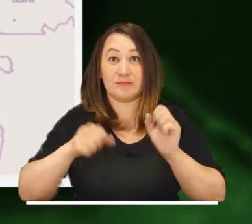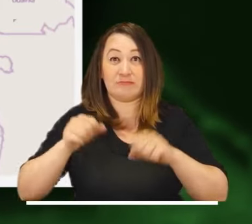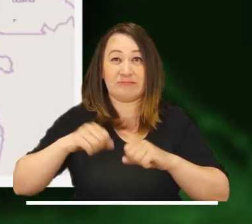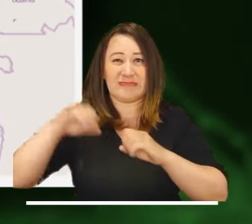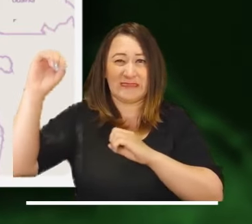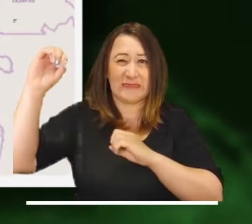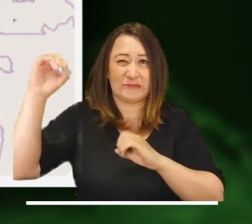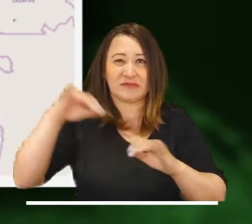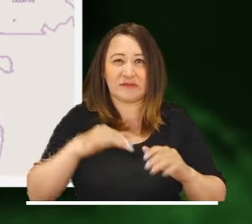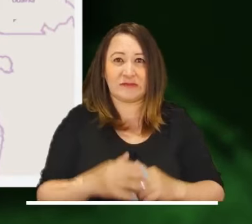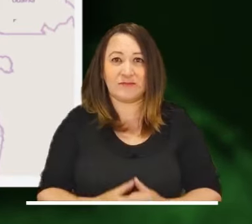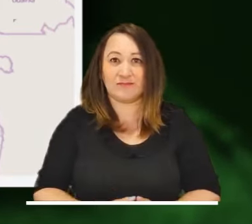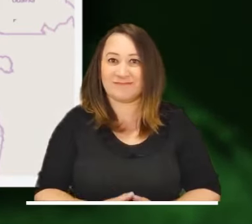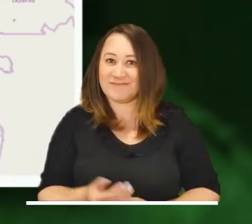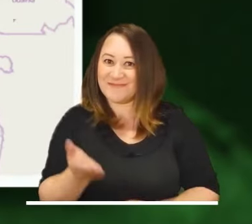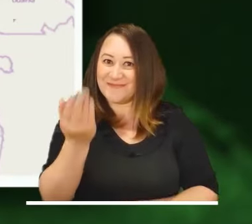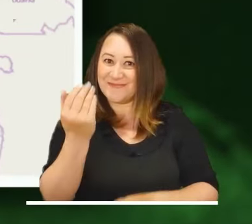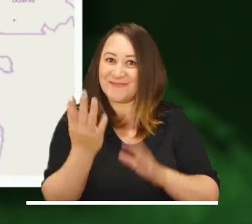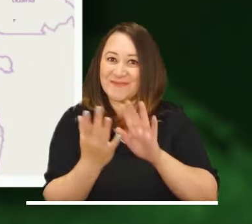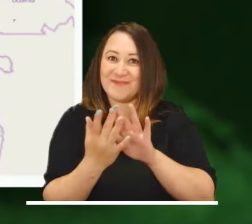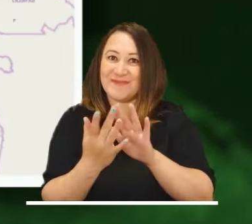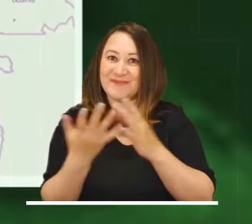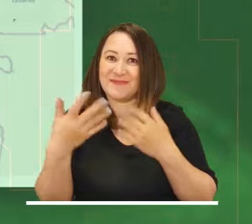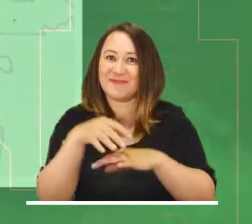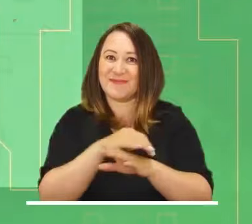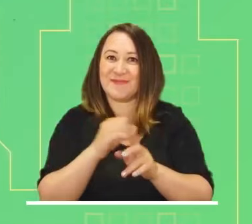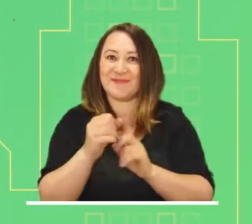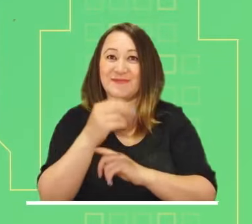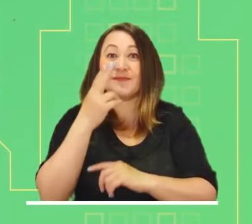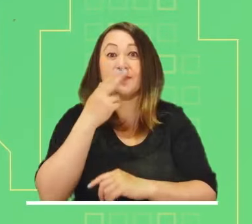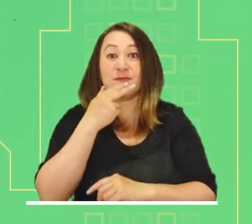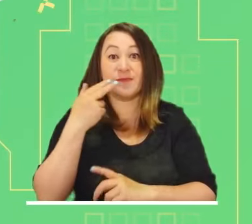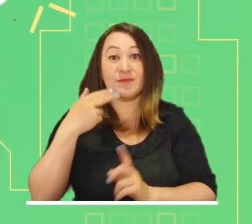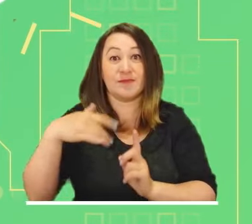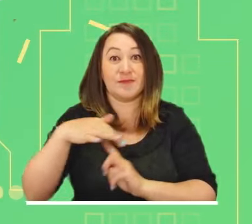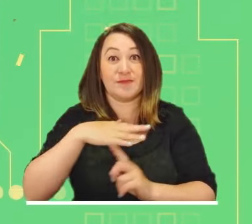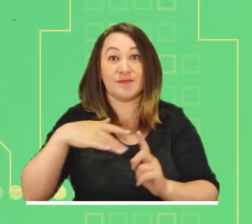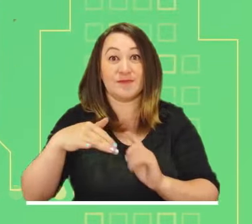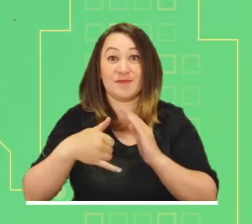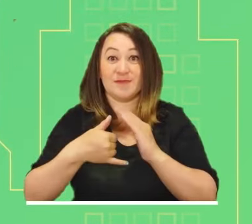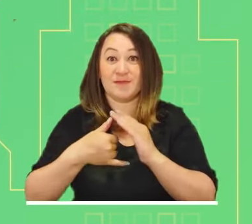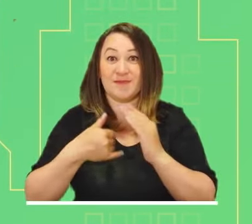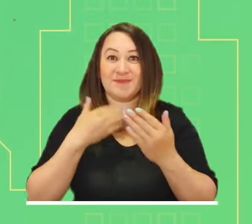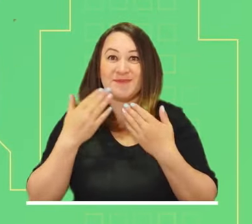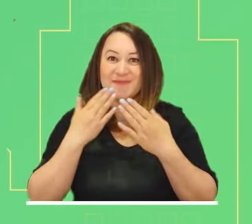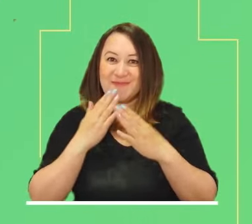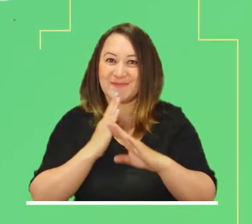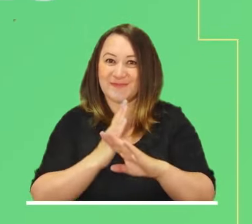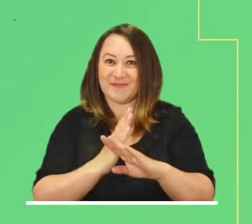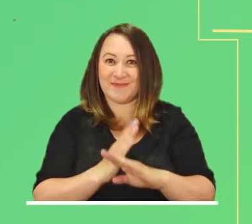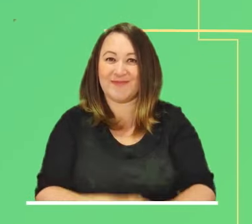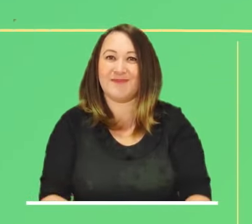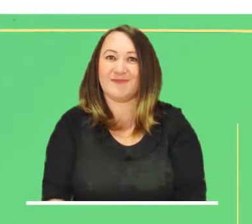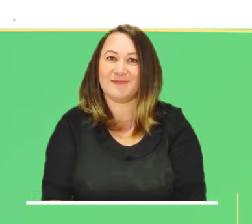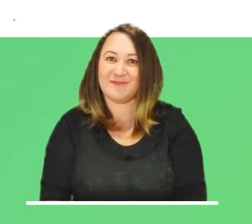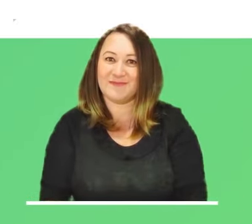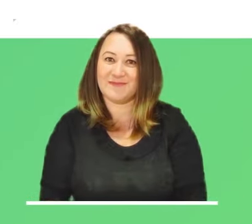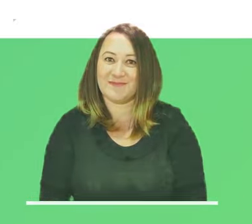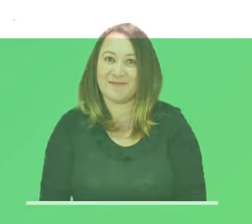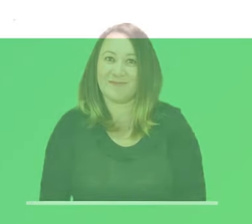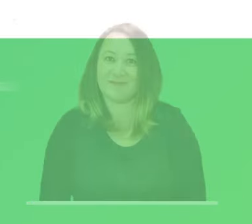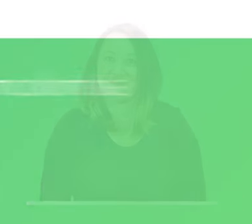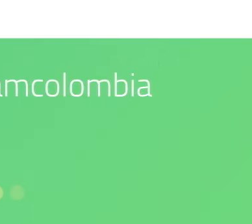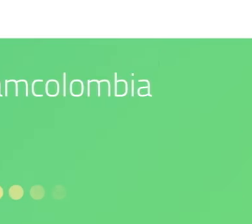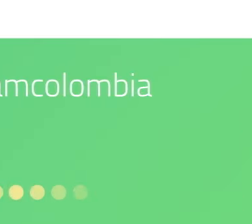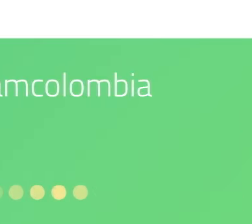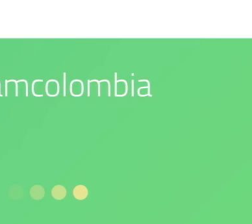y Caquetá por los posibles deslizamientos. Síguenos en nuestras redes sociales. Nuestro compromiso es